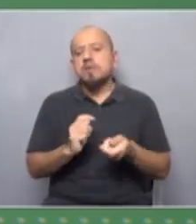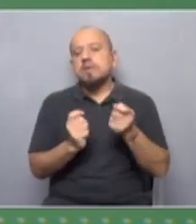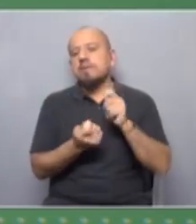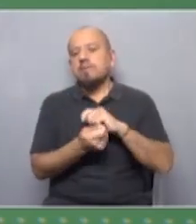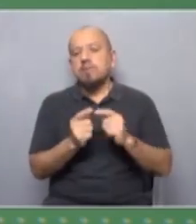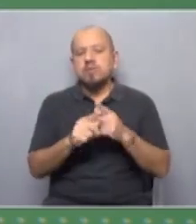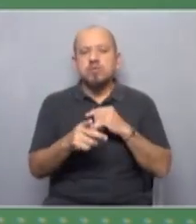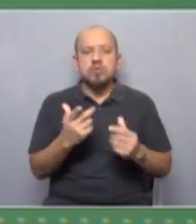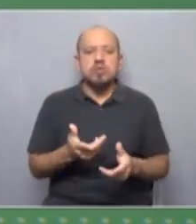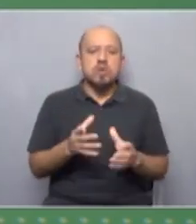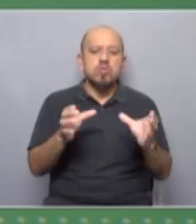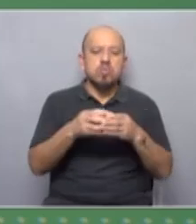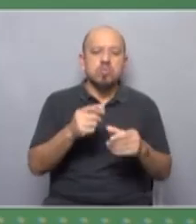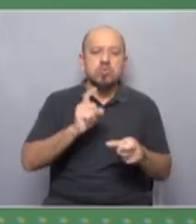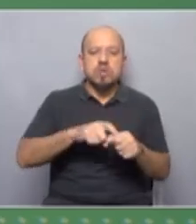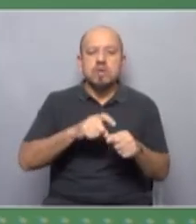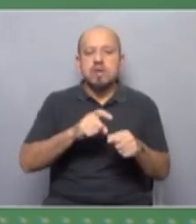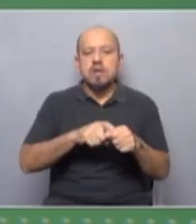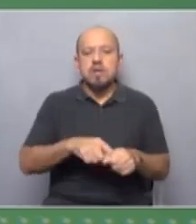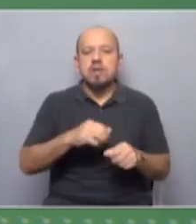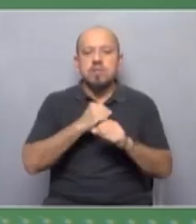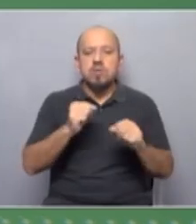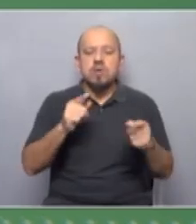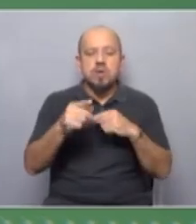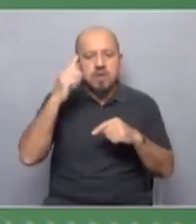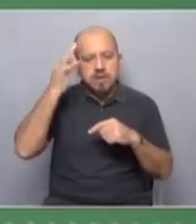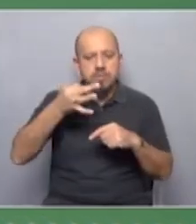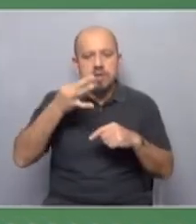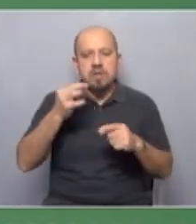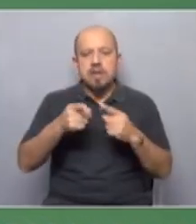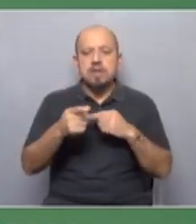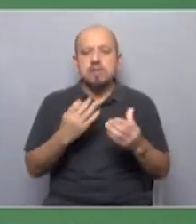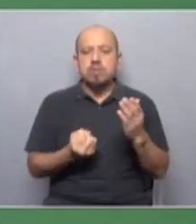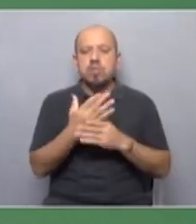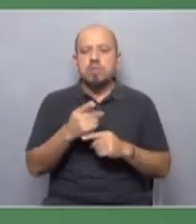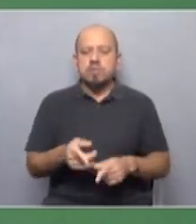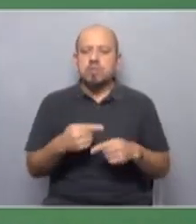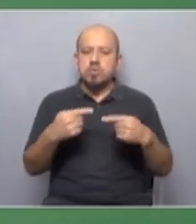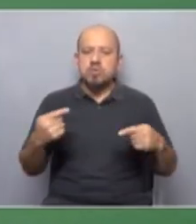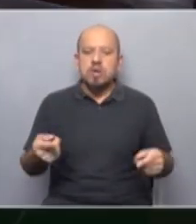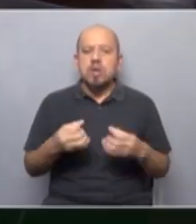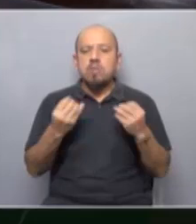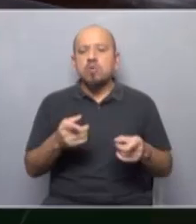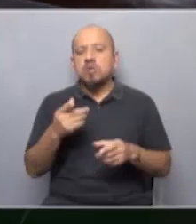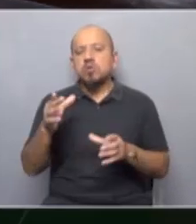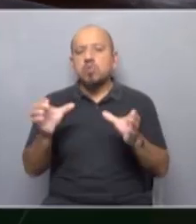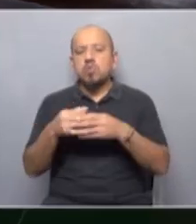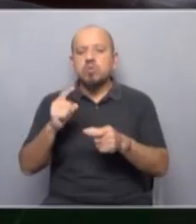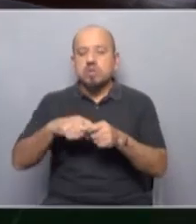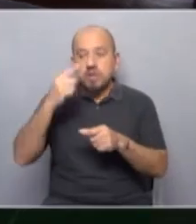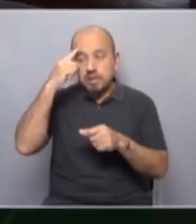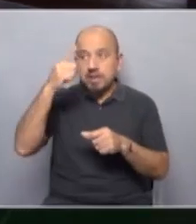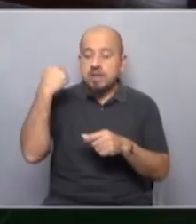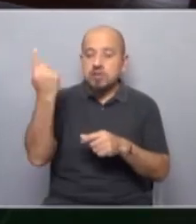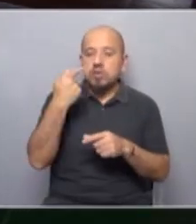nivel del movimiento sindical que pueda responder realmente a estas nuevas exigencias por eso desde el movimiento sindical internacional